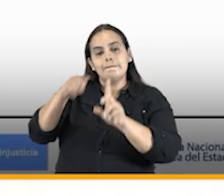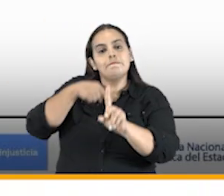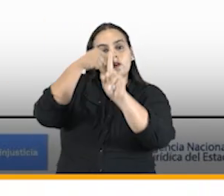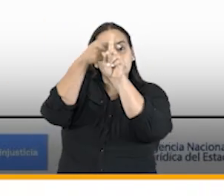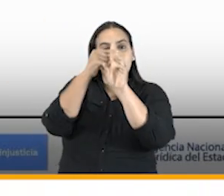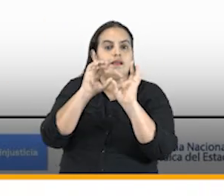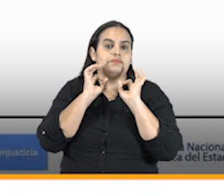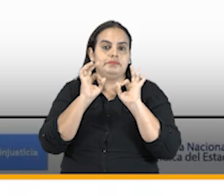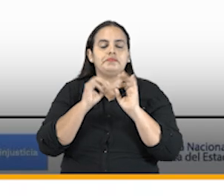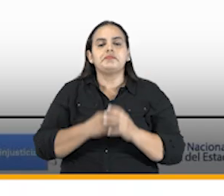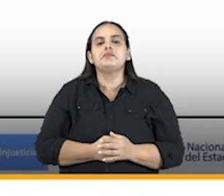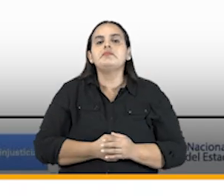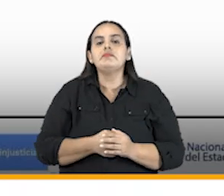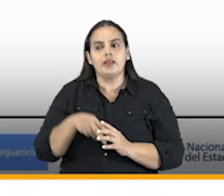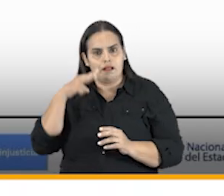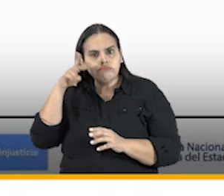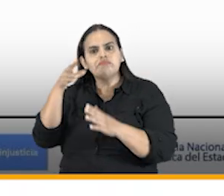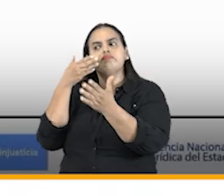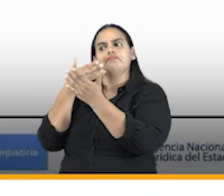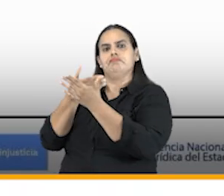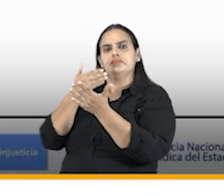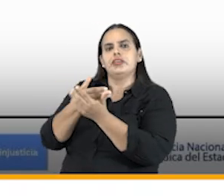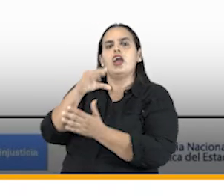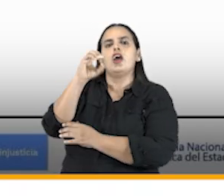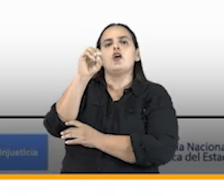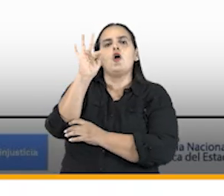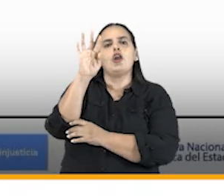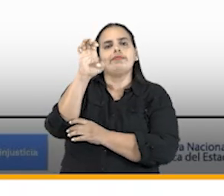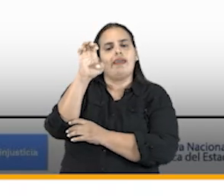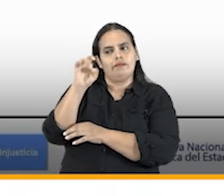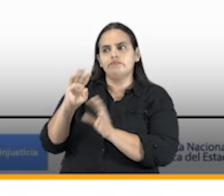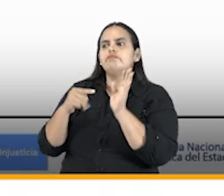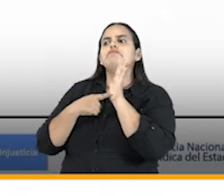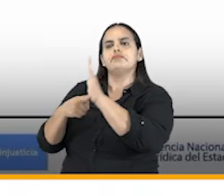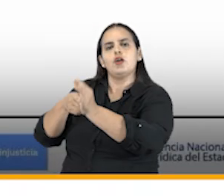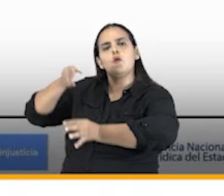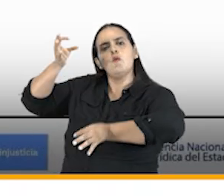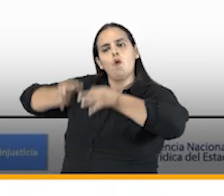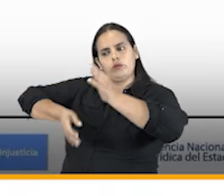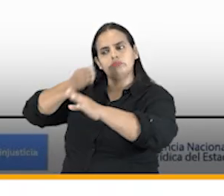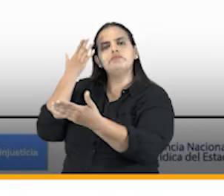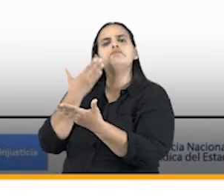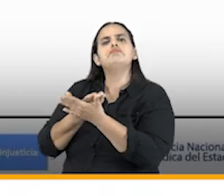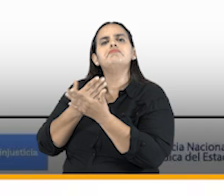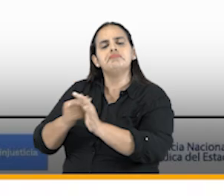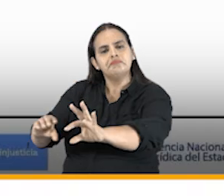mostrándole a la Corte que aquí la Justicia también opera y hace muchas cosas